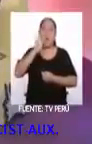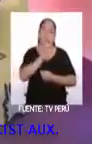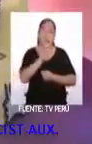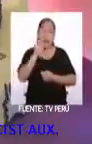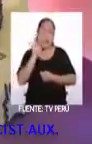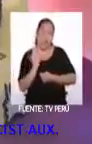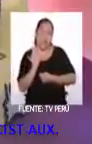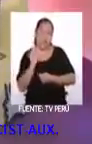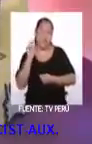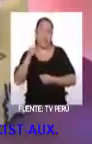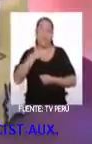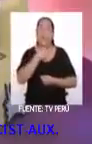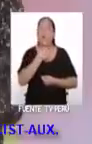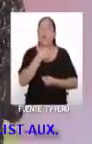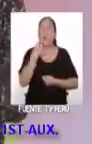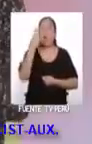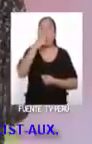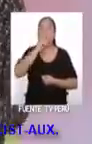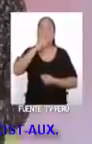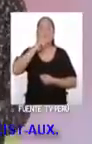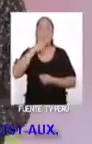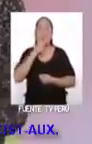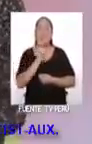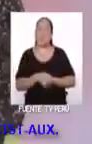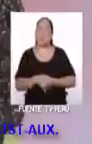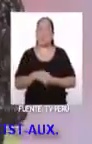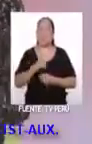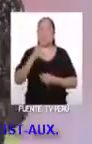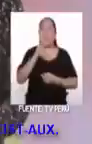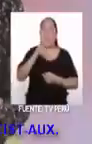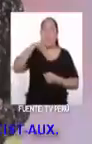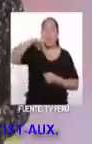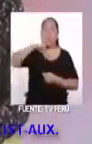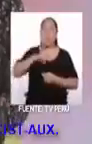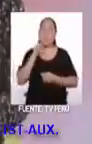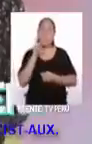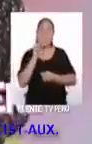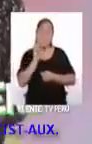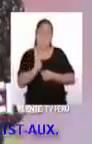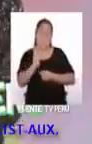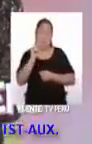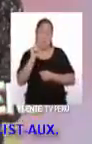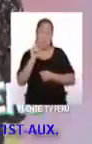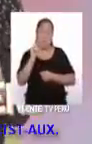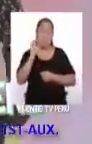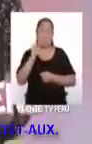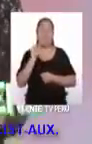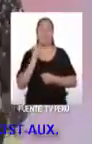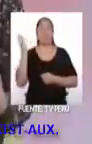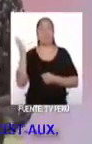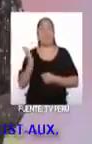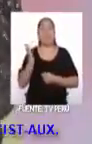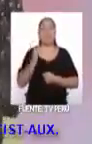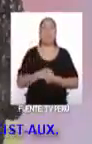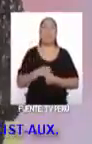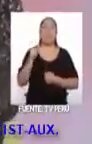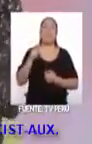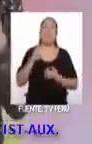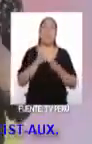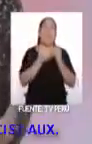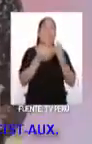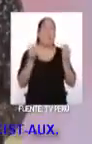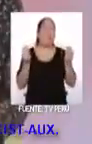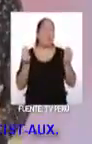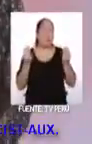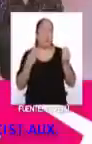chicas súper, súper lindas y talentosas. Y en el K-pop me encanta BTS, que significa Beyond the Zim. Que viene a ser como que